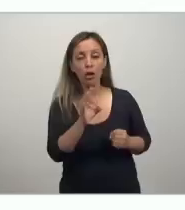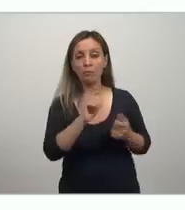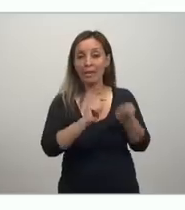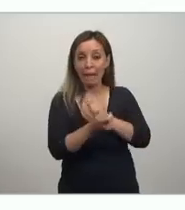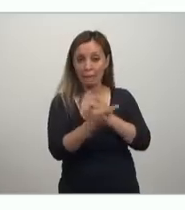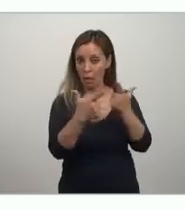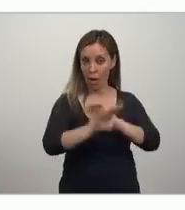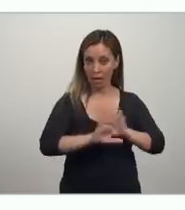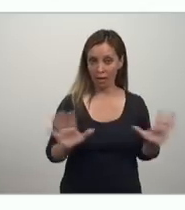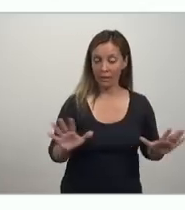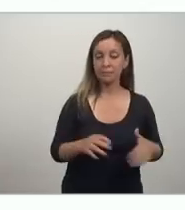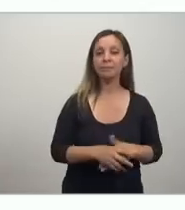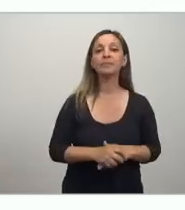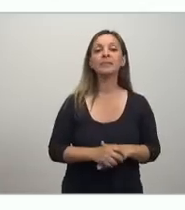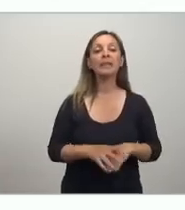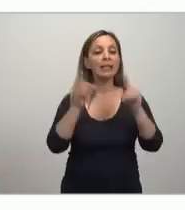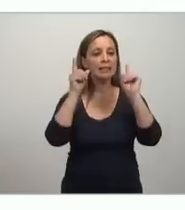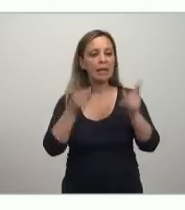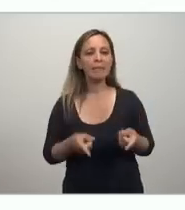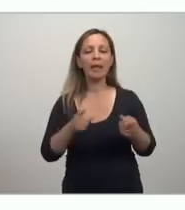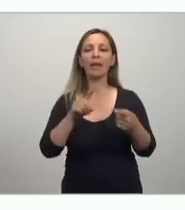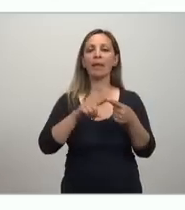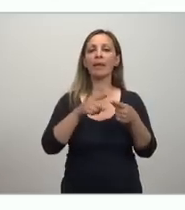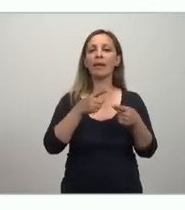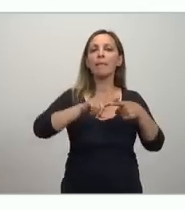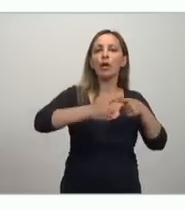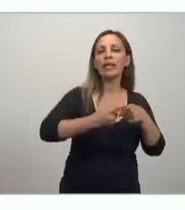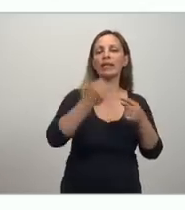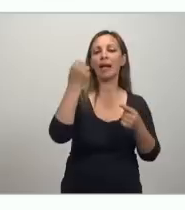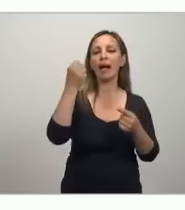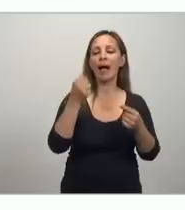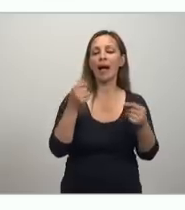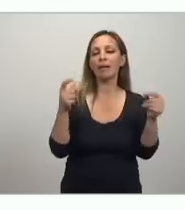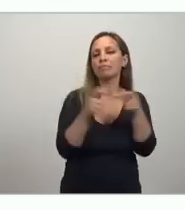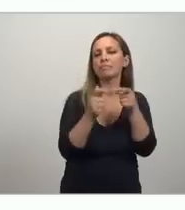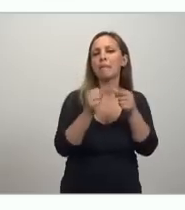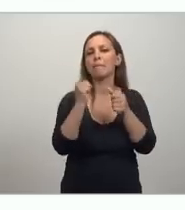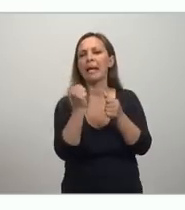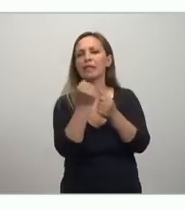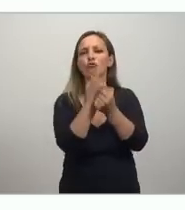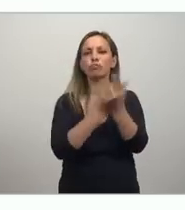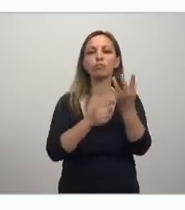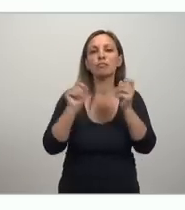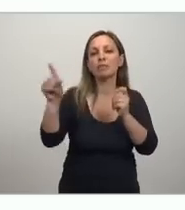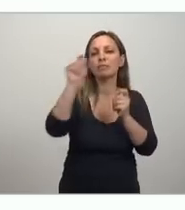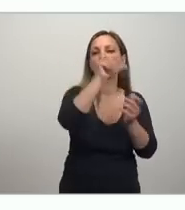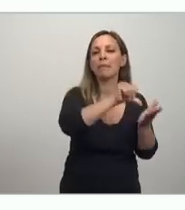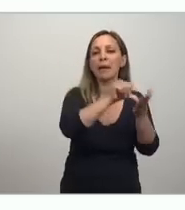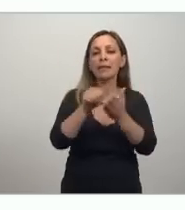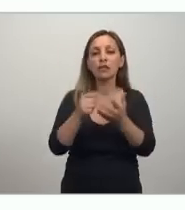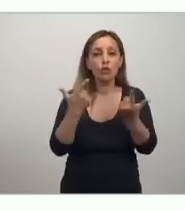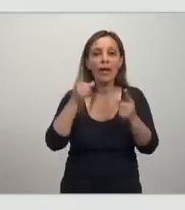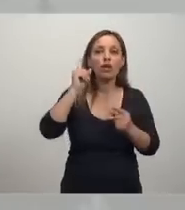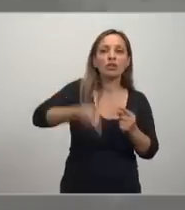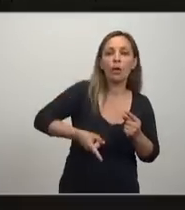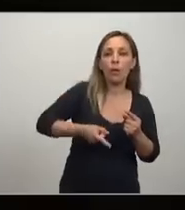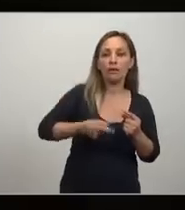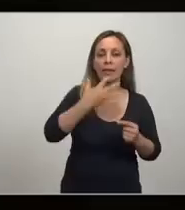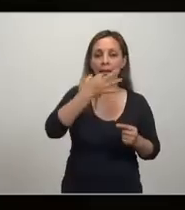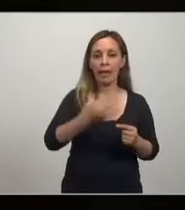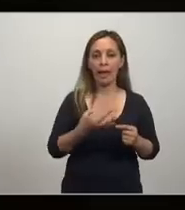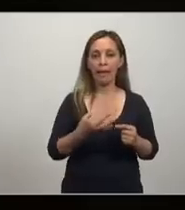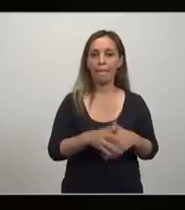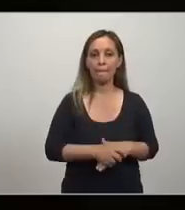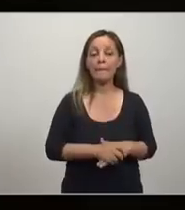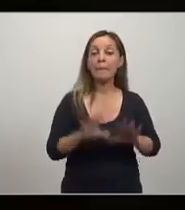fiscal la política económica las políticas políticas monetarias las políticas económicas no tienen efectos reales no hay que hacer política